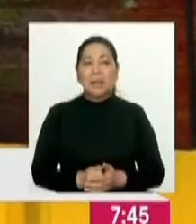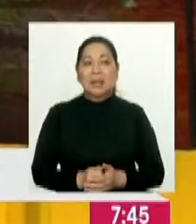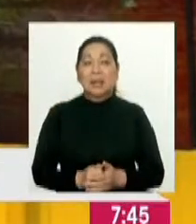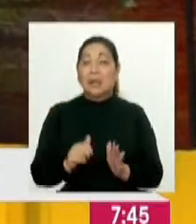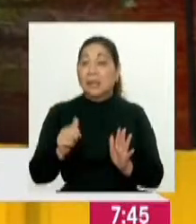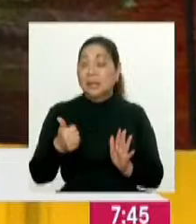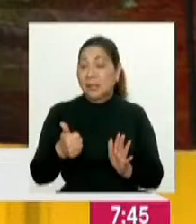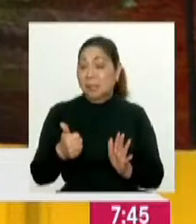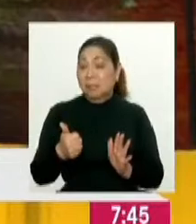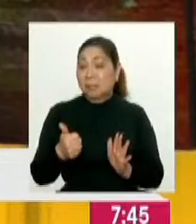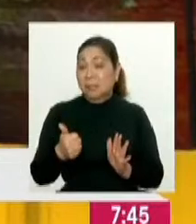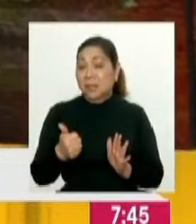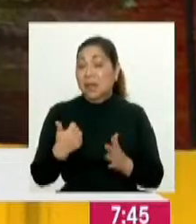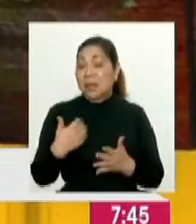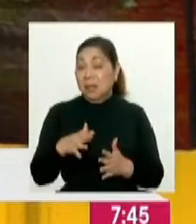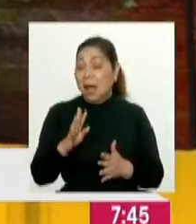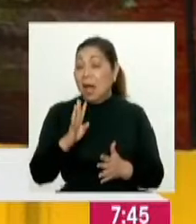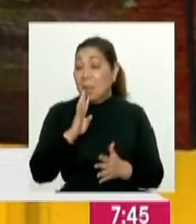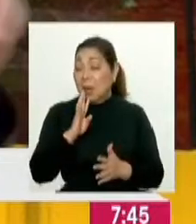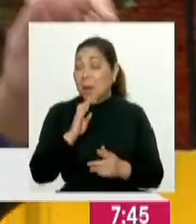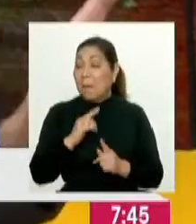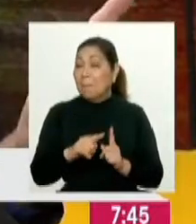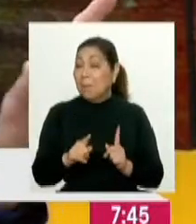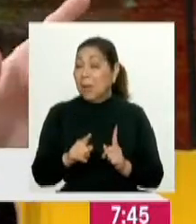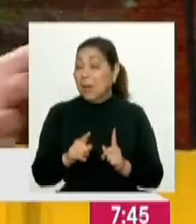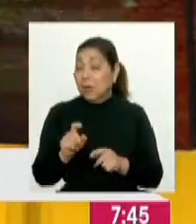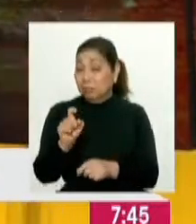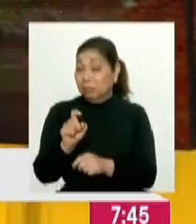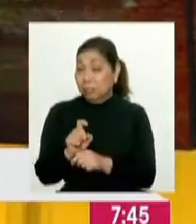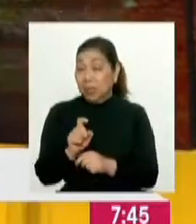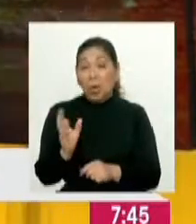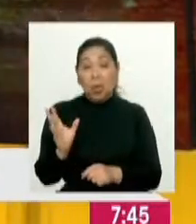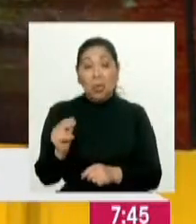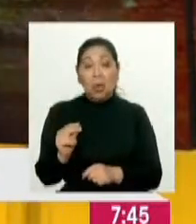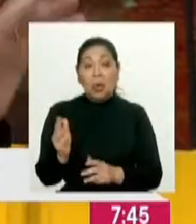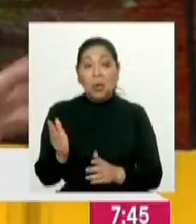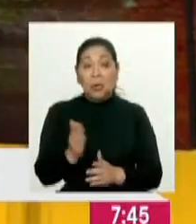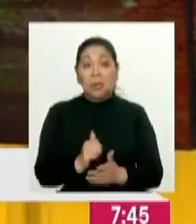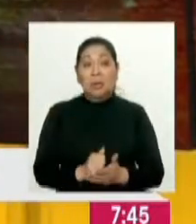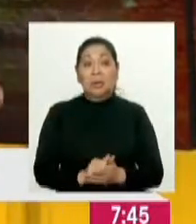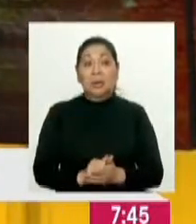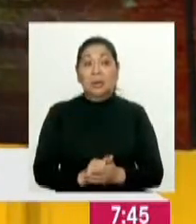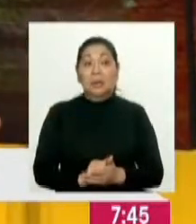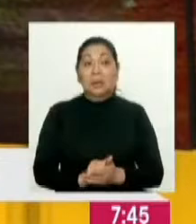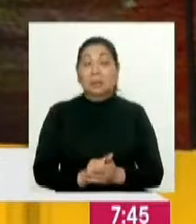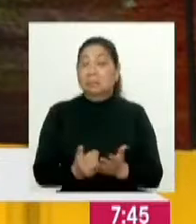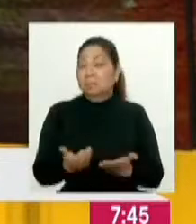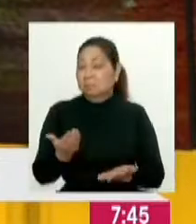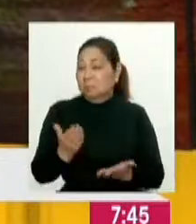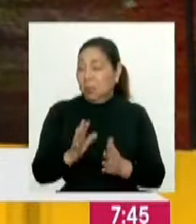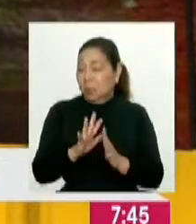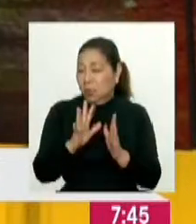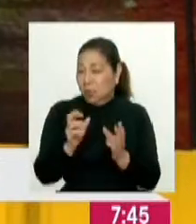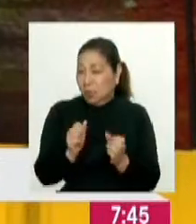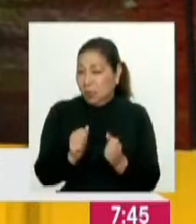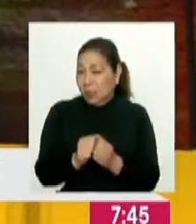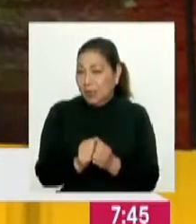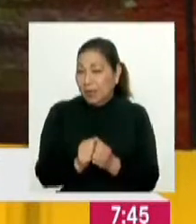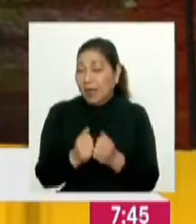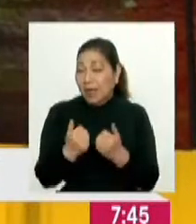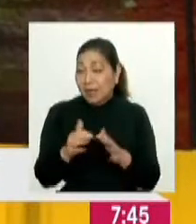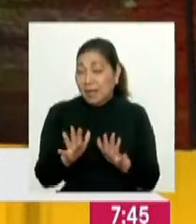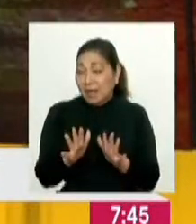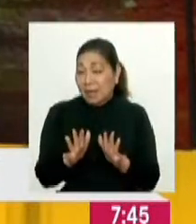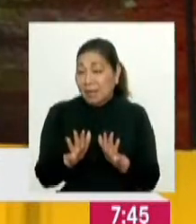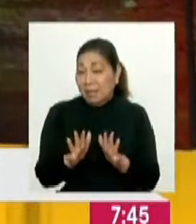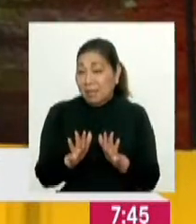6 mil ya hicieron su declaración, pero de los capacitados. Y de los no capacitados, es decir, ¿tenemos una cifra más o menos global de aquellos que ya,